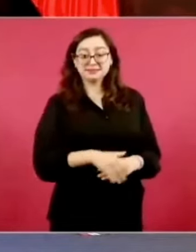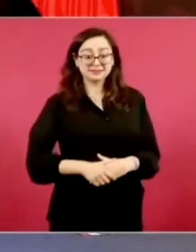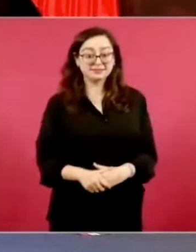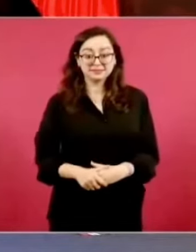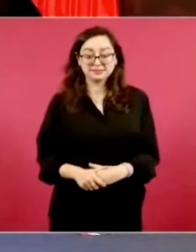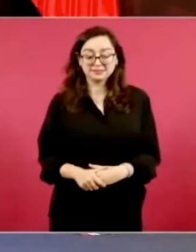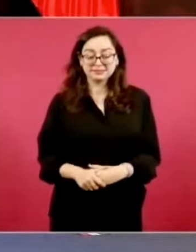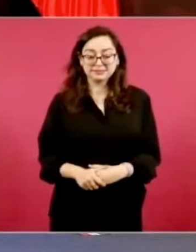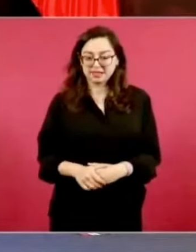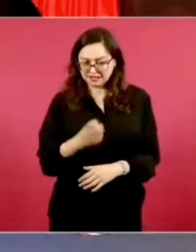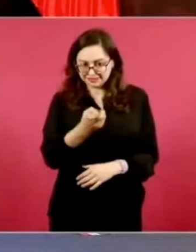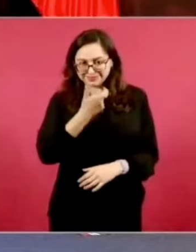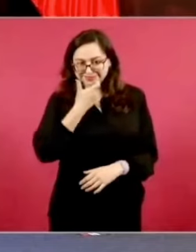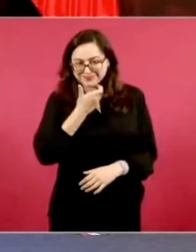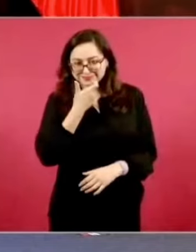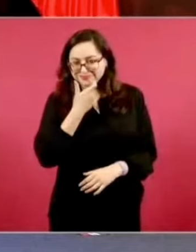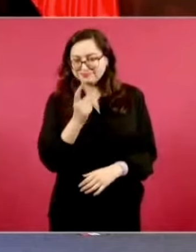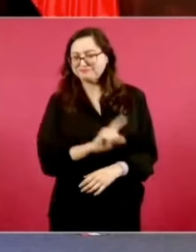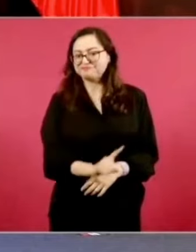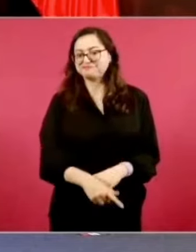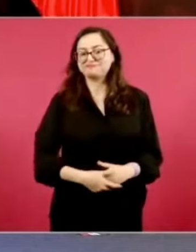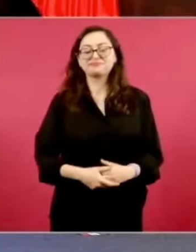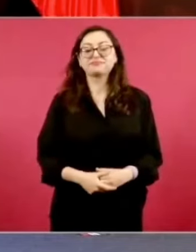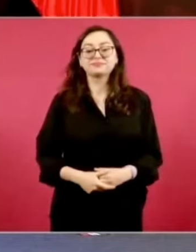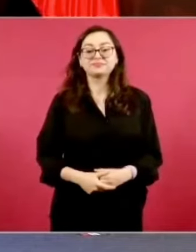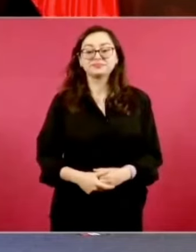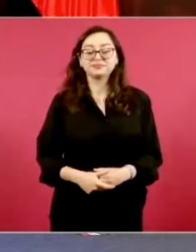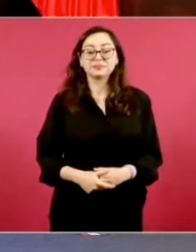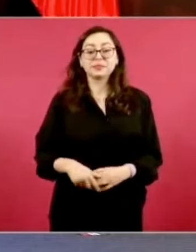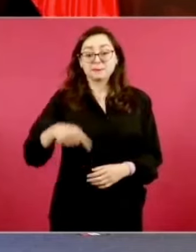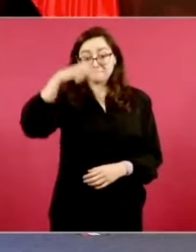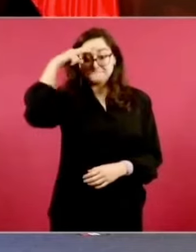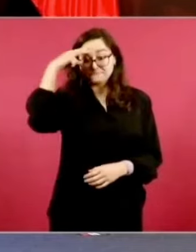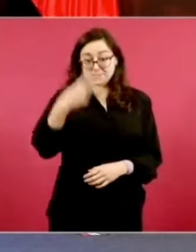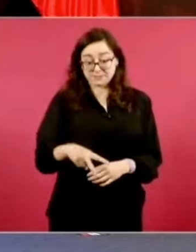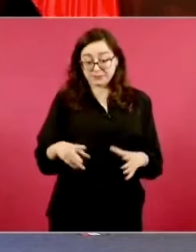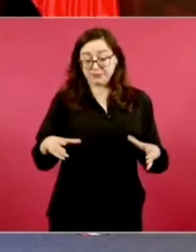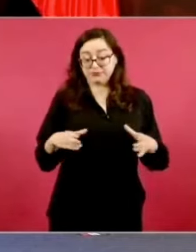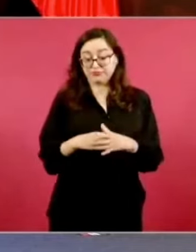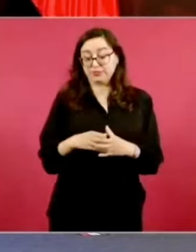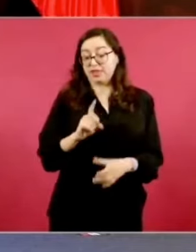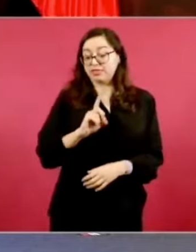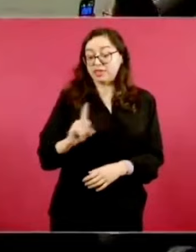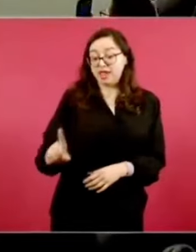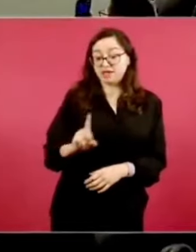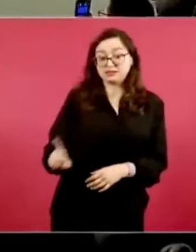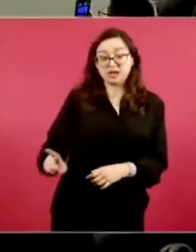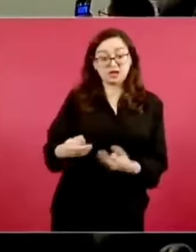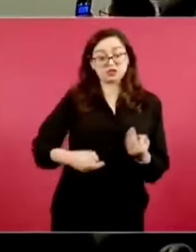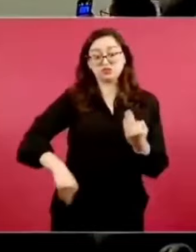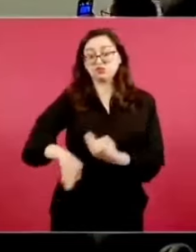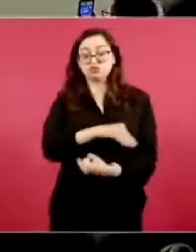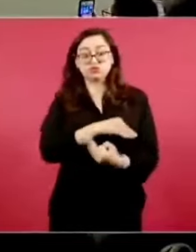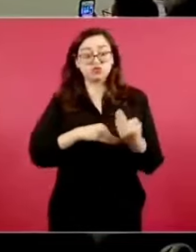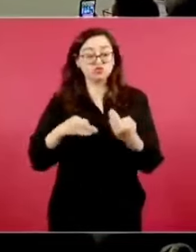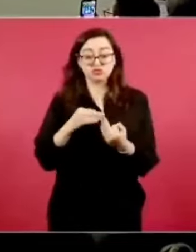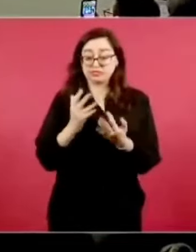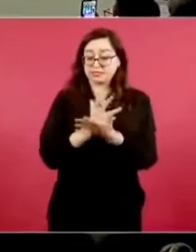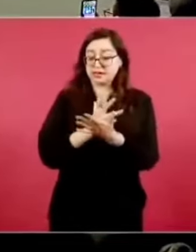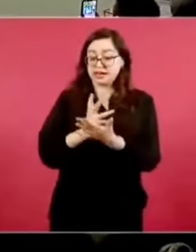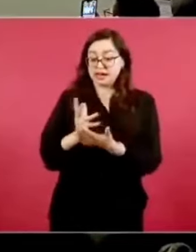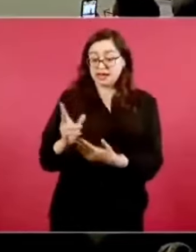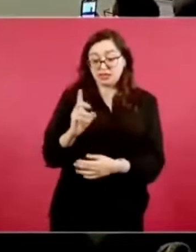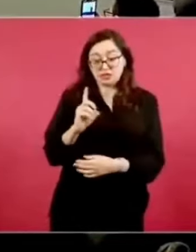Todos los de derecha de México, de ultraderecha,